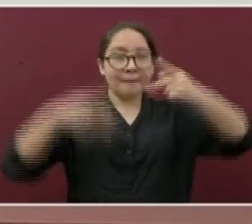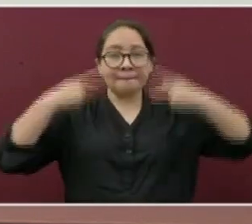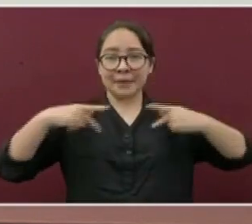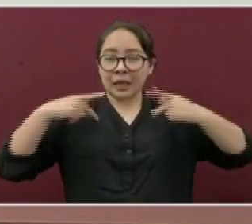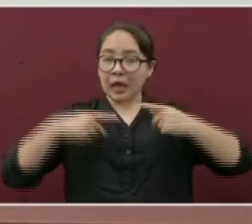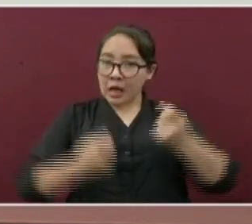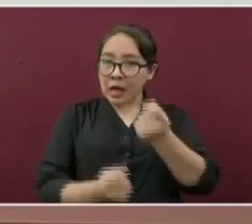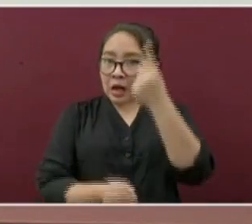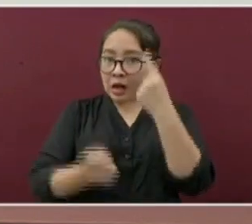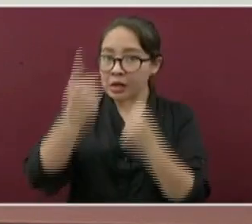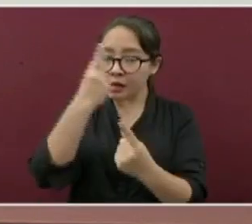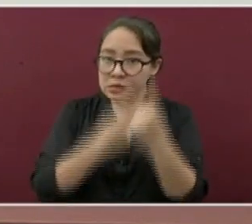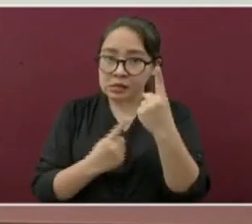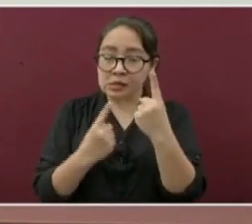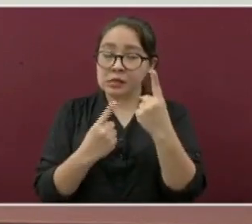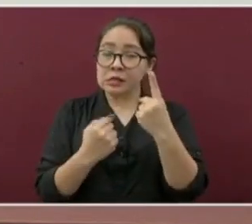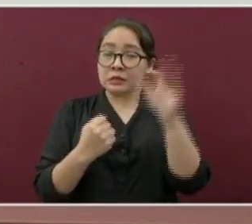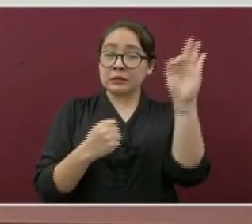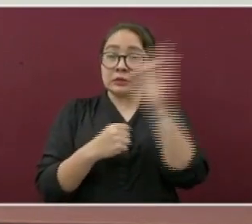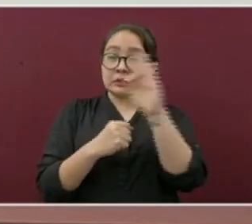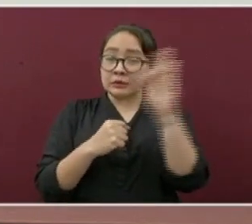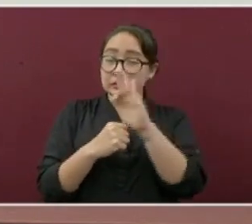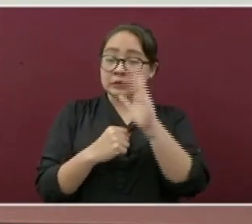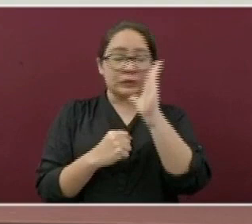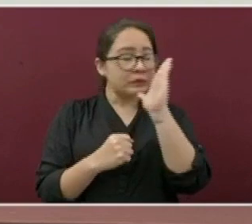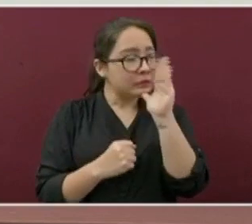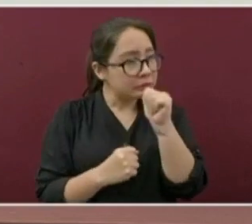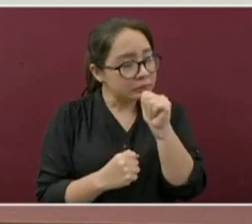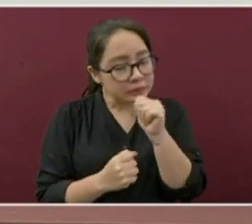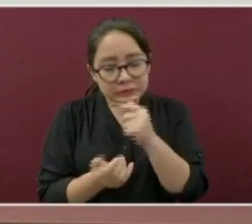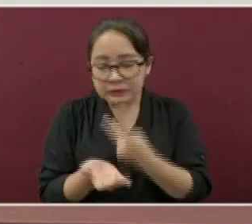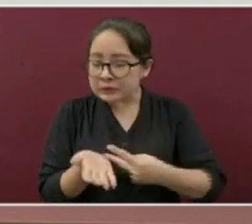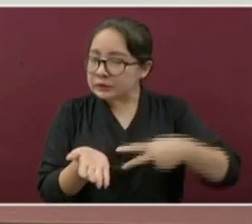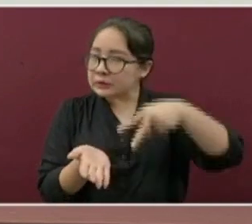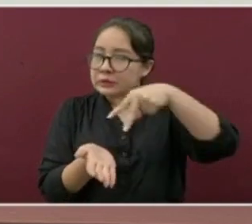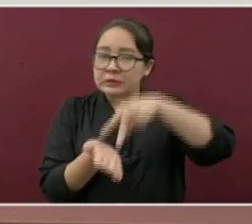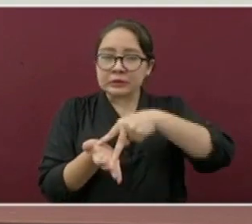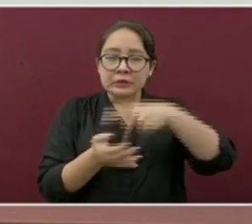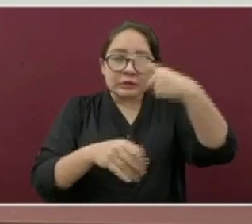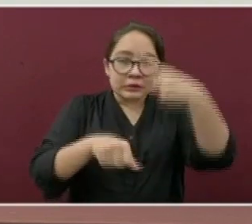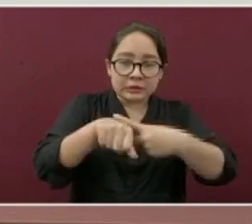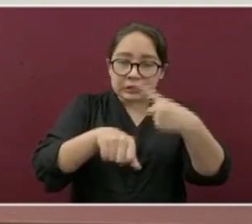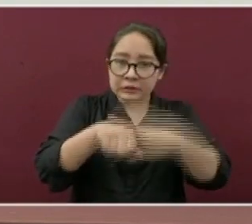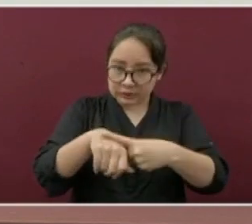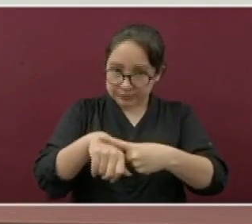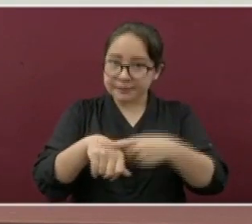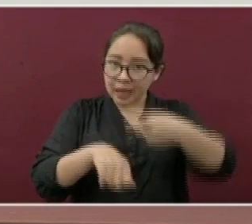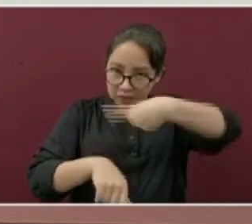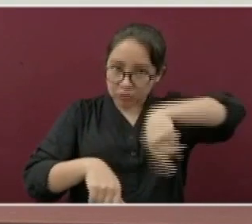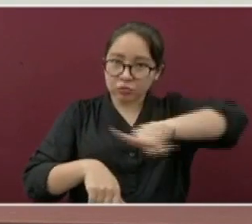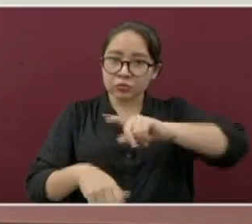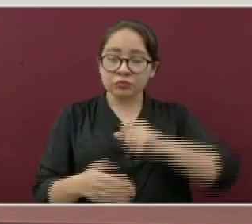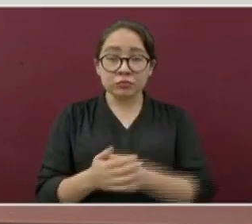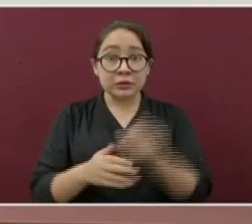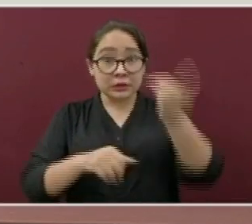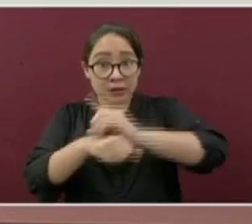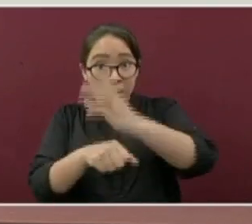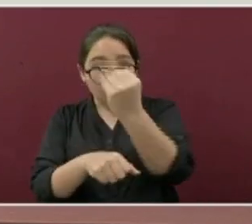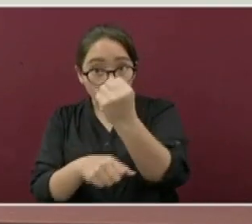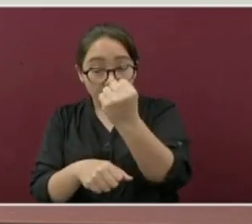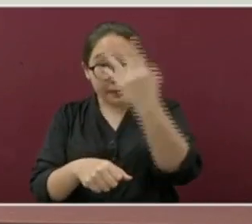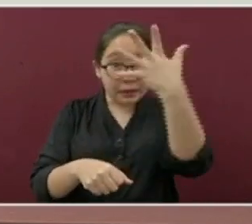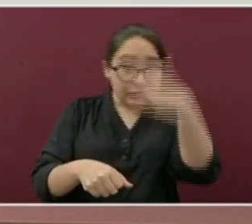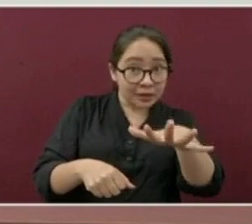incapacidad o enfermedad no puedan levantarse de su cama, día nueve y diez, personas que